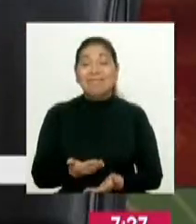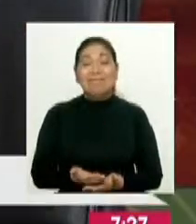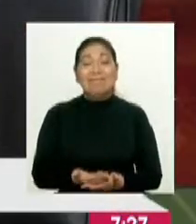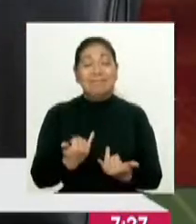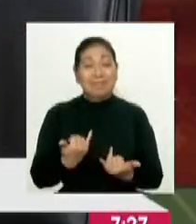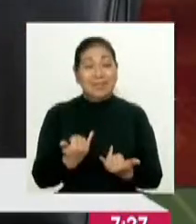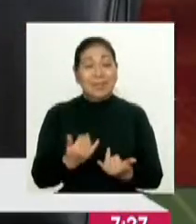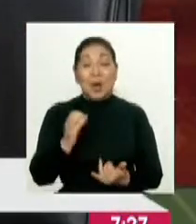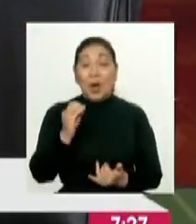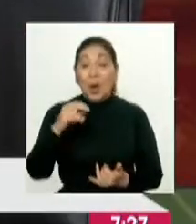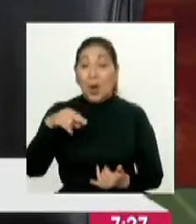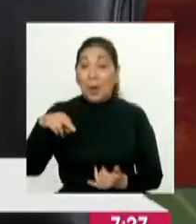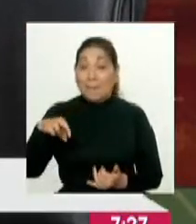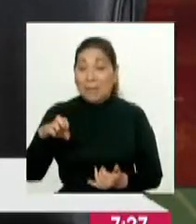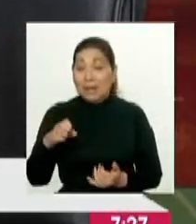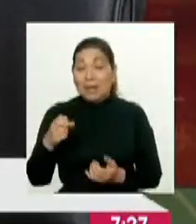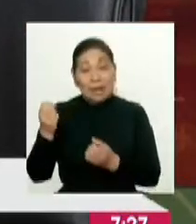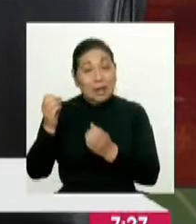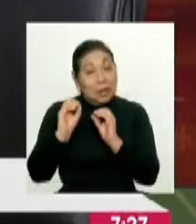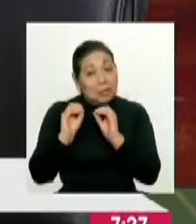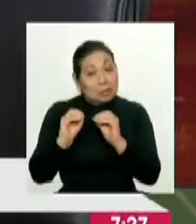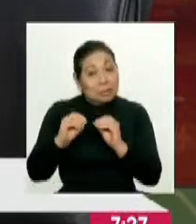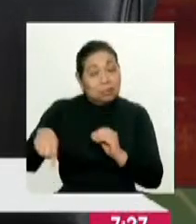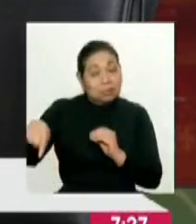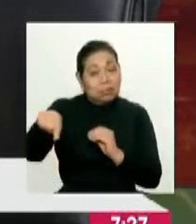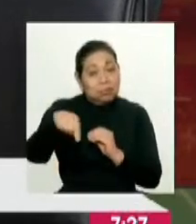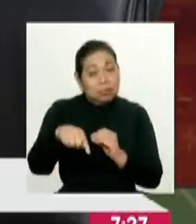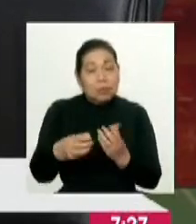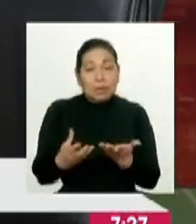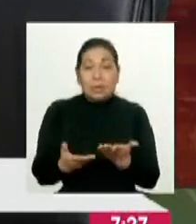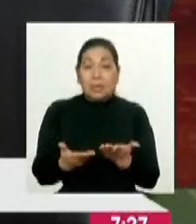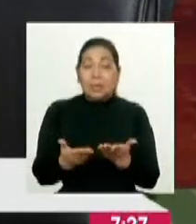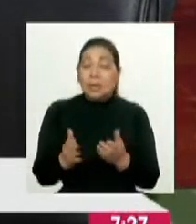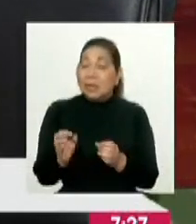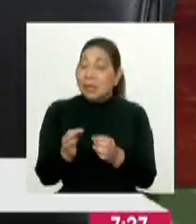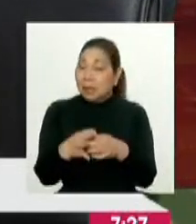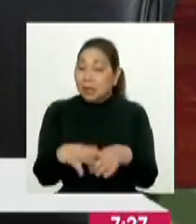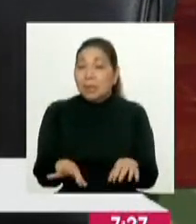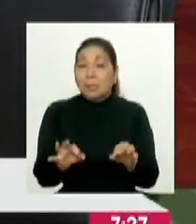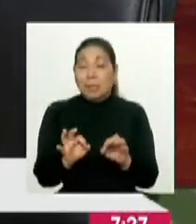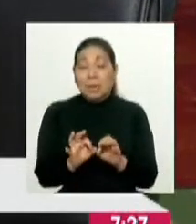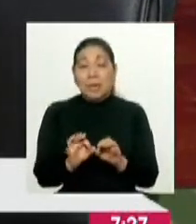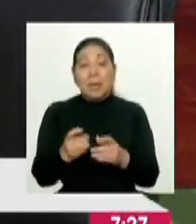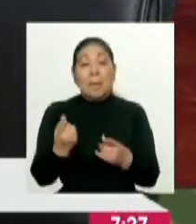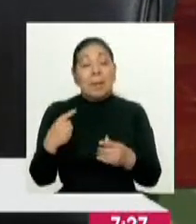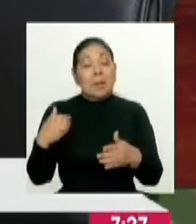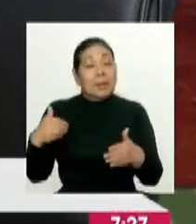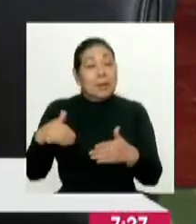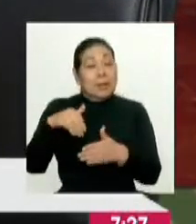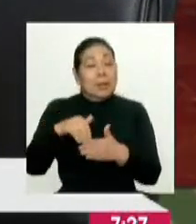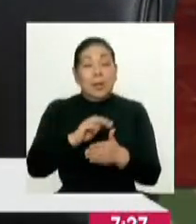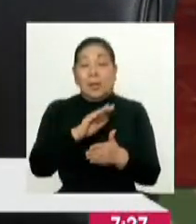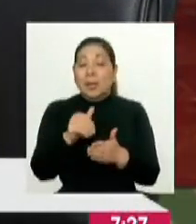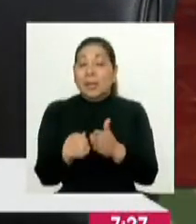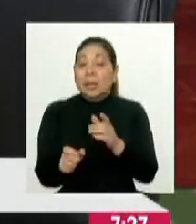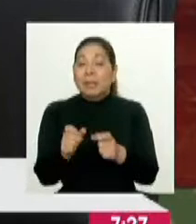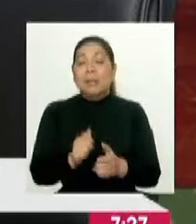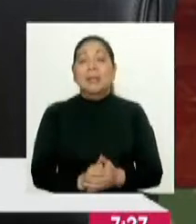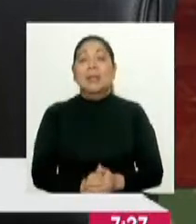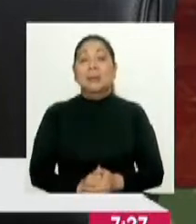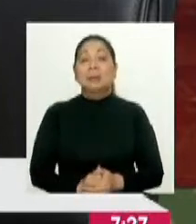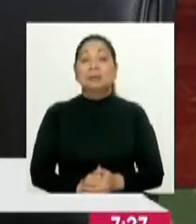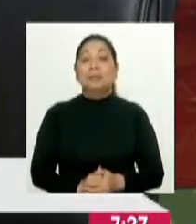darle la oportunidad a la OMPE de seguir informando sobre estos temas que son de absoluta importancia para el proceso electoral y para toda la ciudadanía.